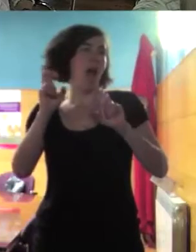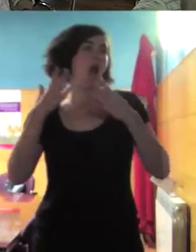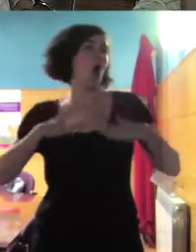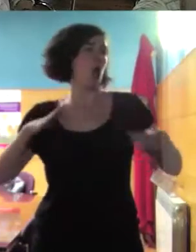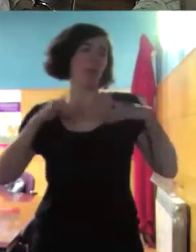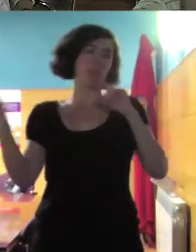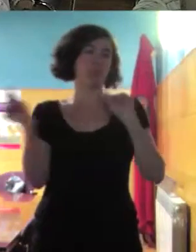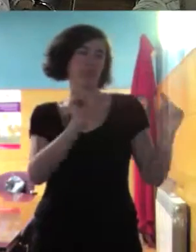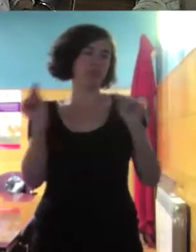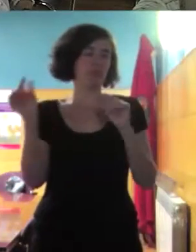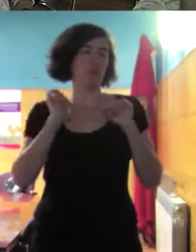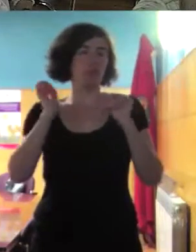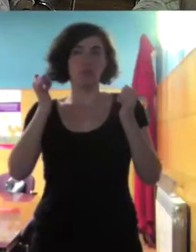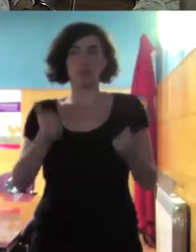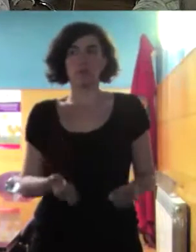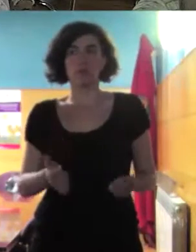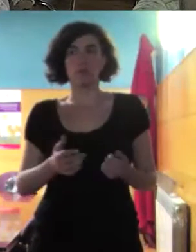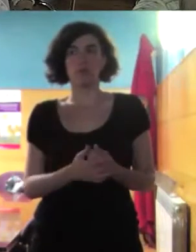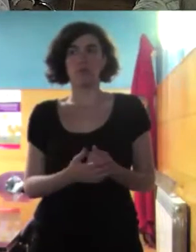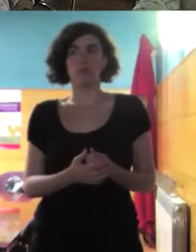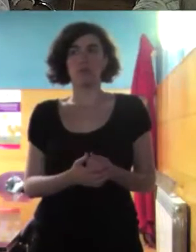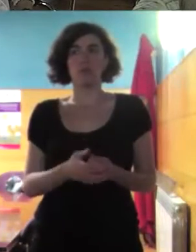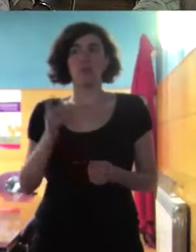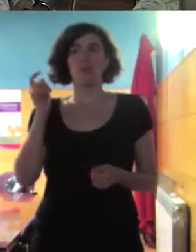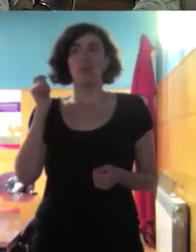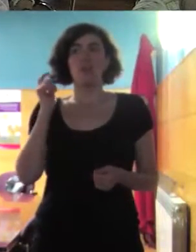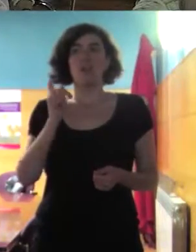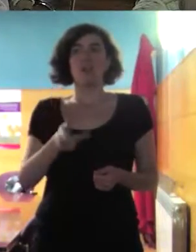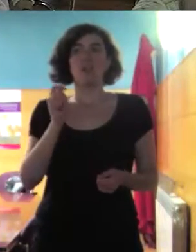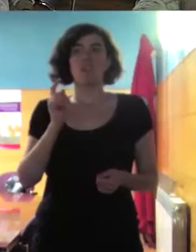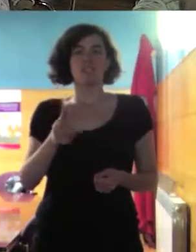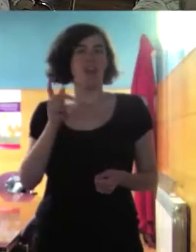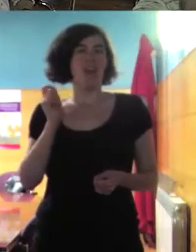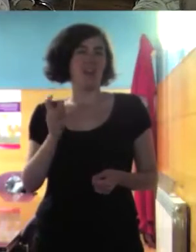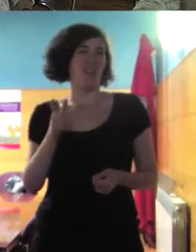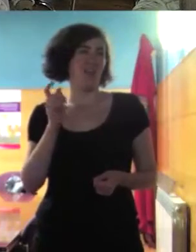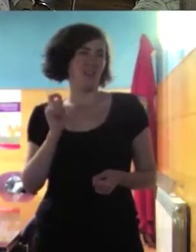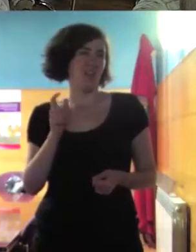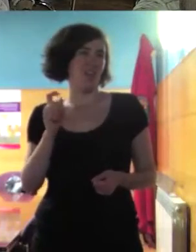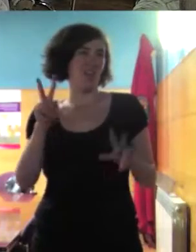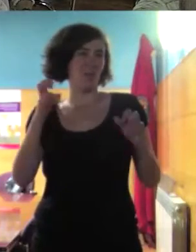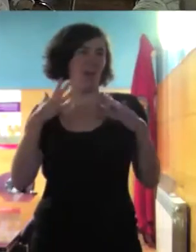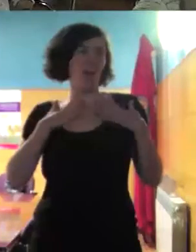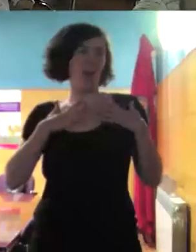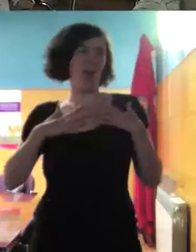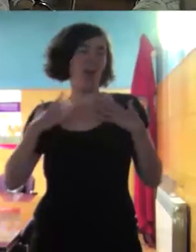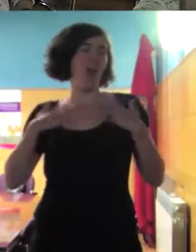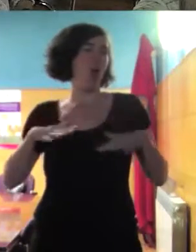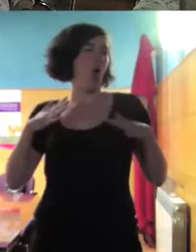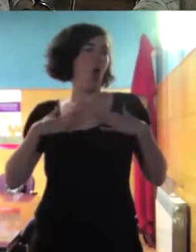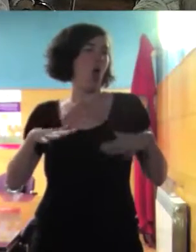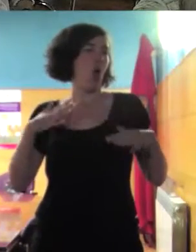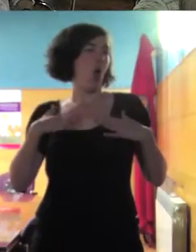entonces sí creo que muchos comentarios que son superficiales de la ropa llevan por en el fondo otras